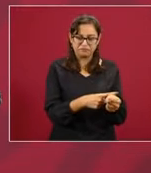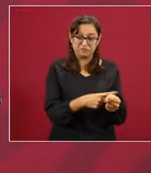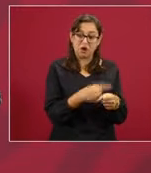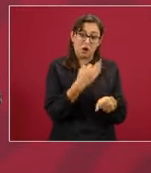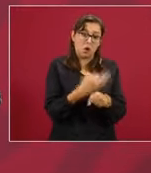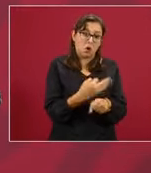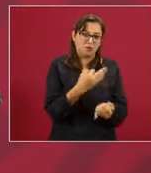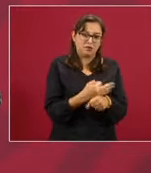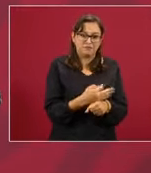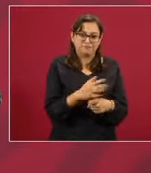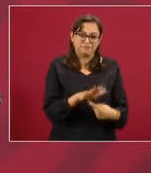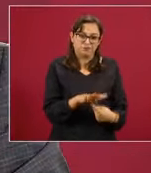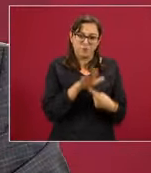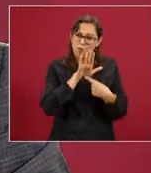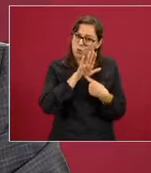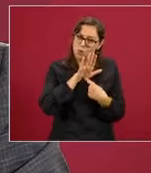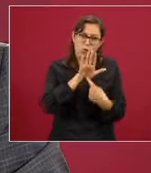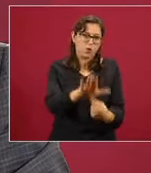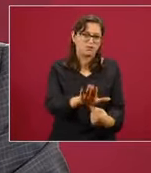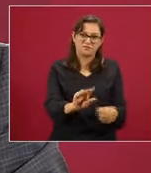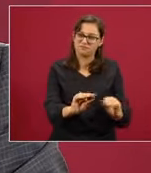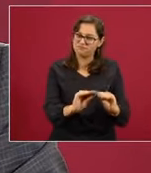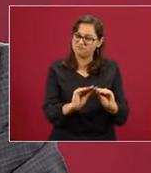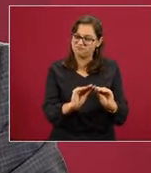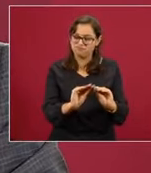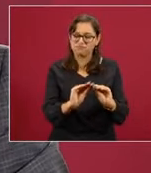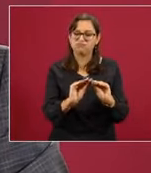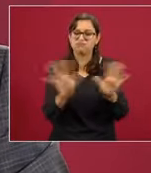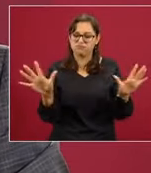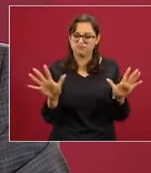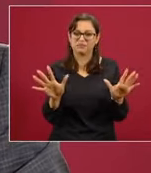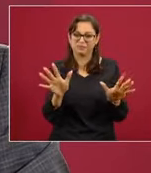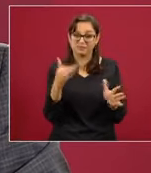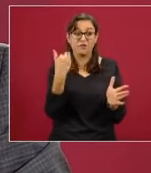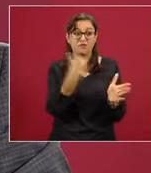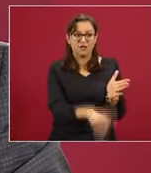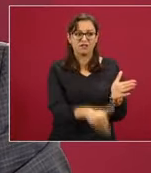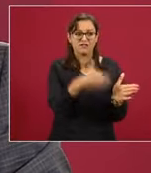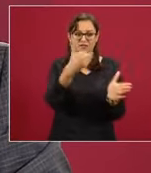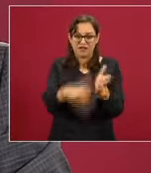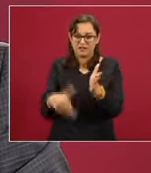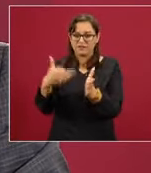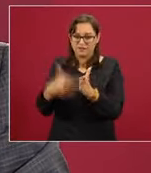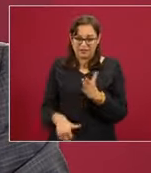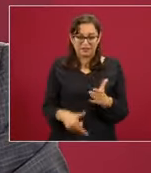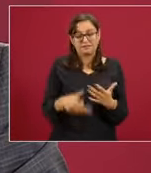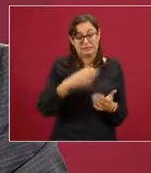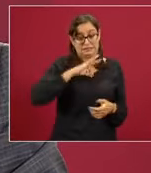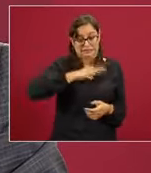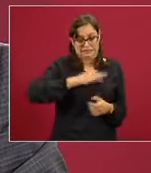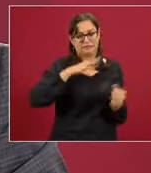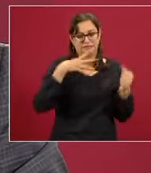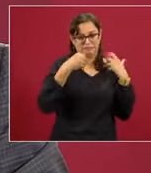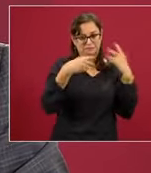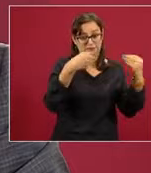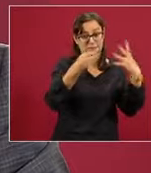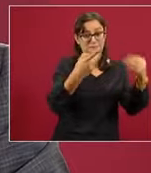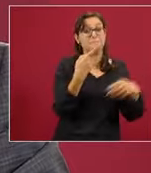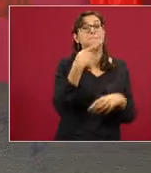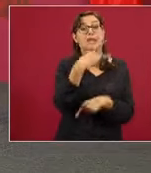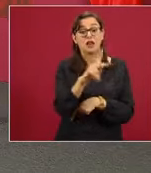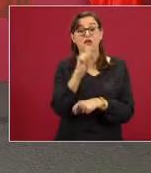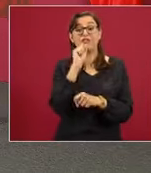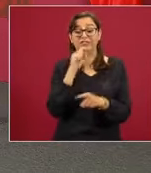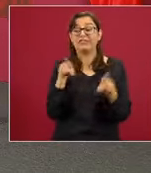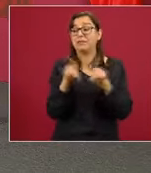puesto en evidencia la acción del virus, también en la gran retraso